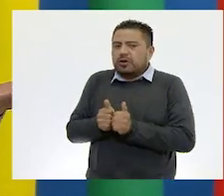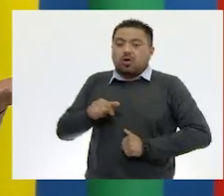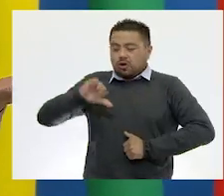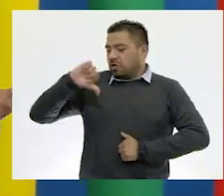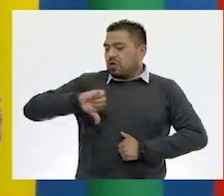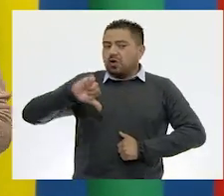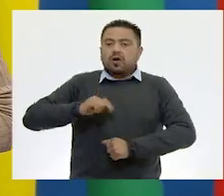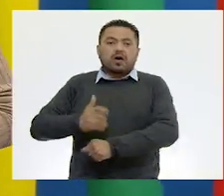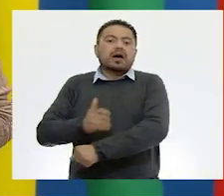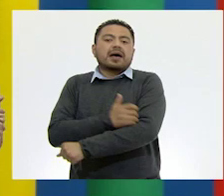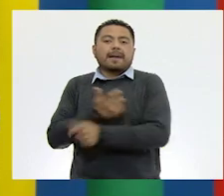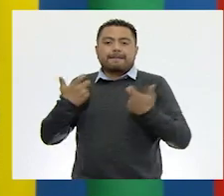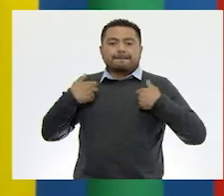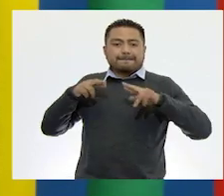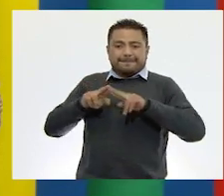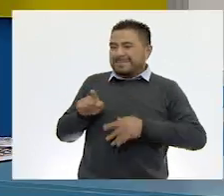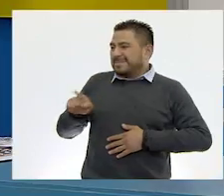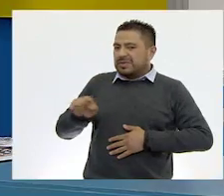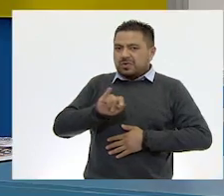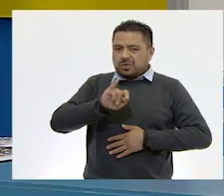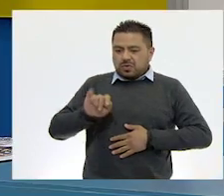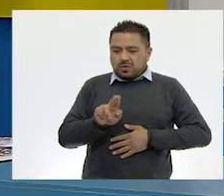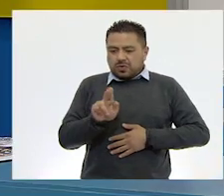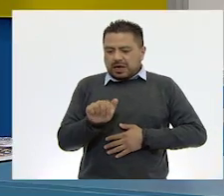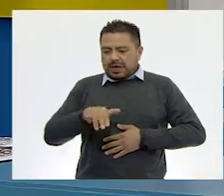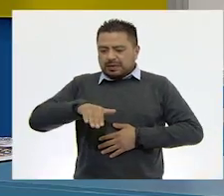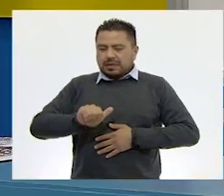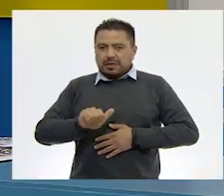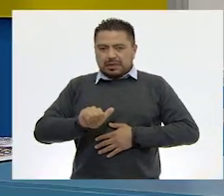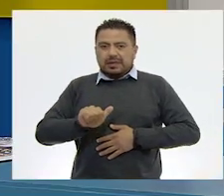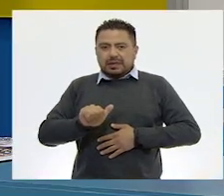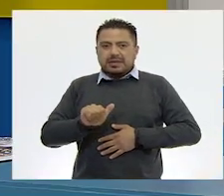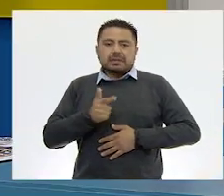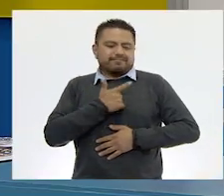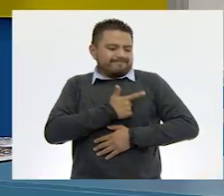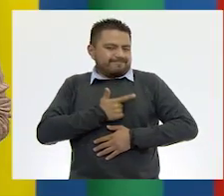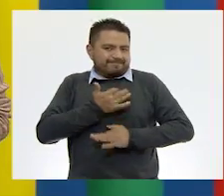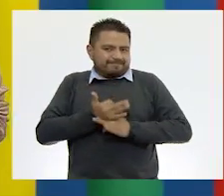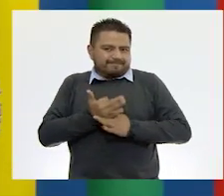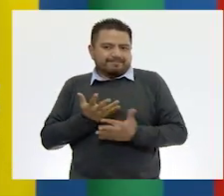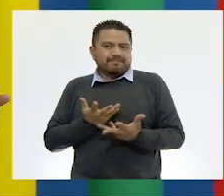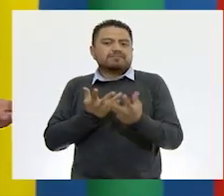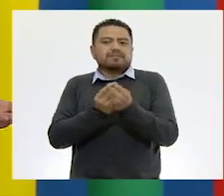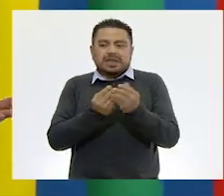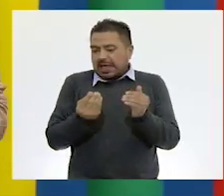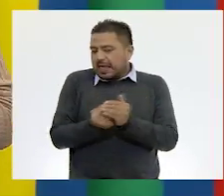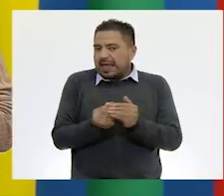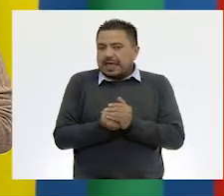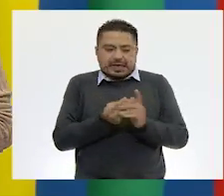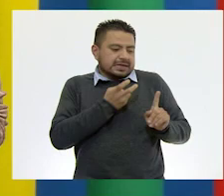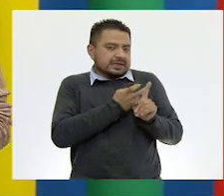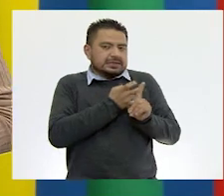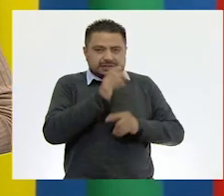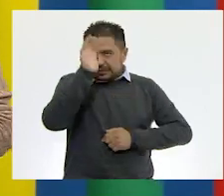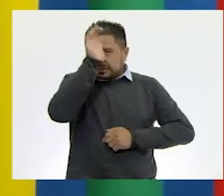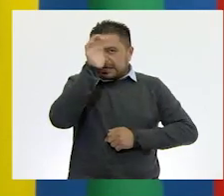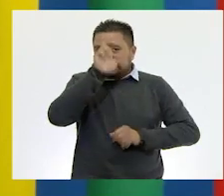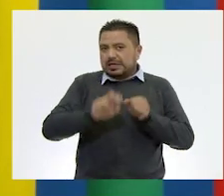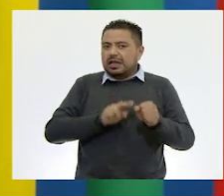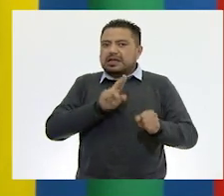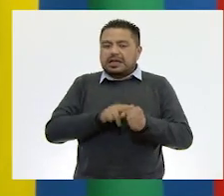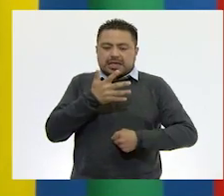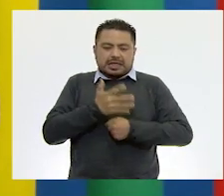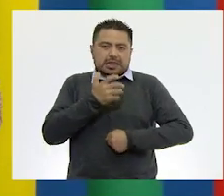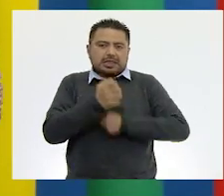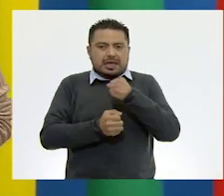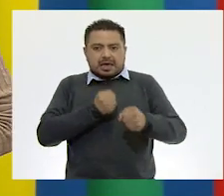Hoy nos acompaña la maestra Juana Campos y vamos a tener el gusto de estar con ustedes en esta clase de Ciencias Naturales